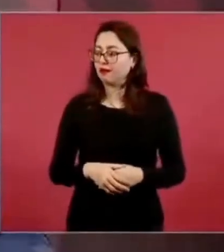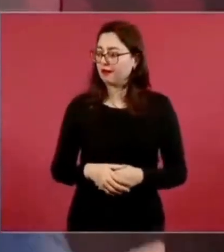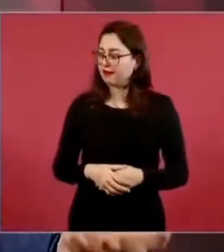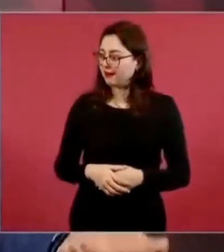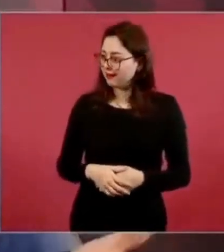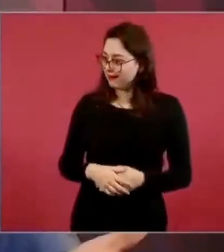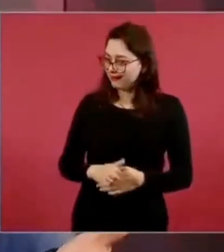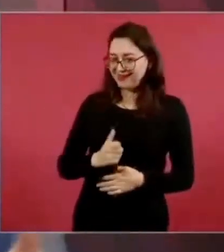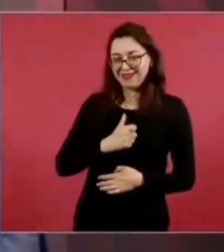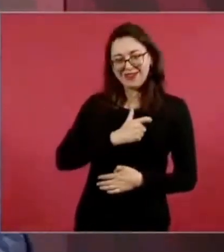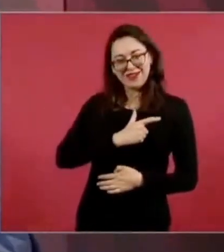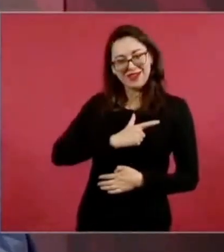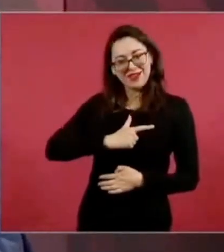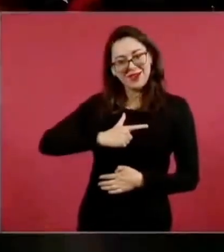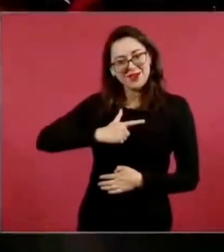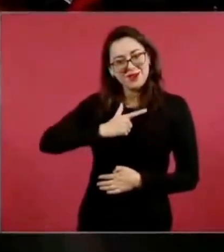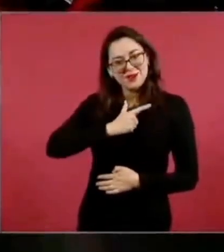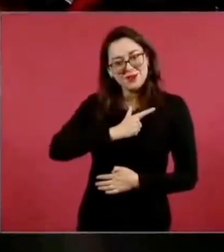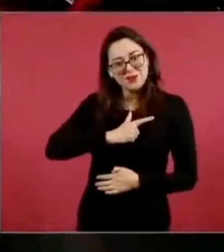apoyar